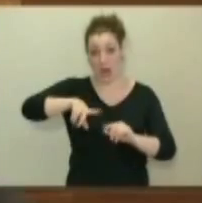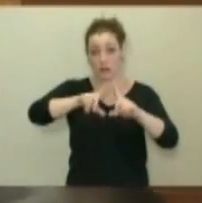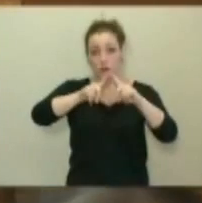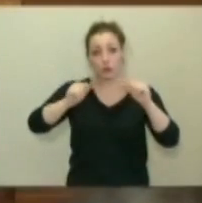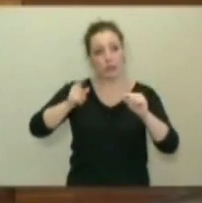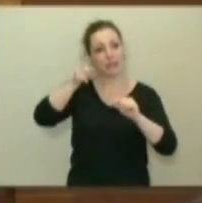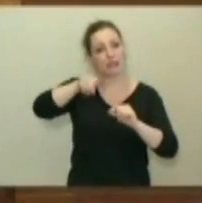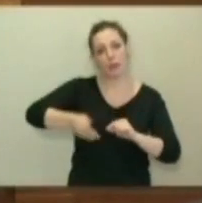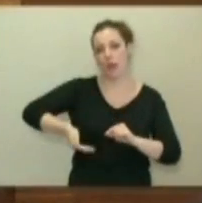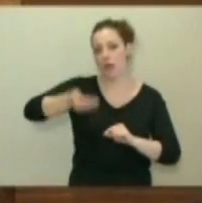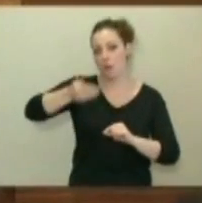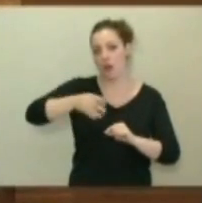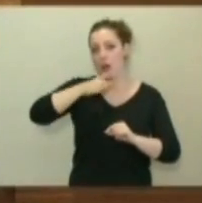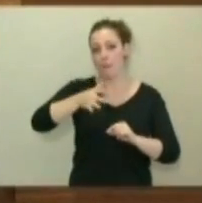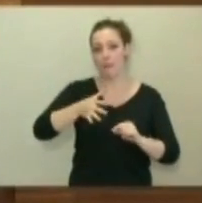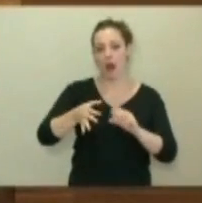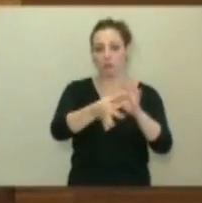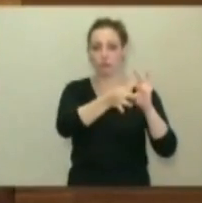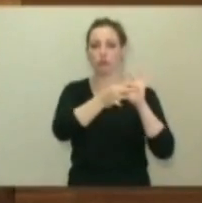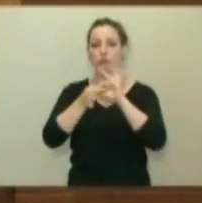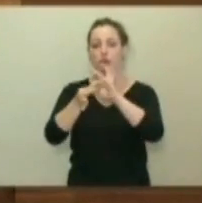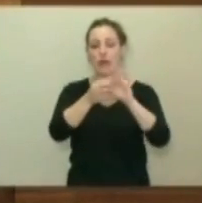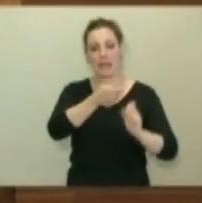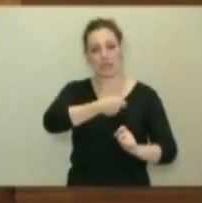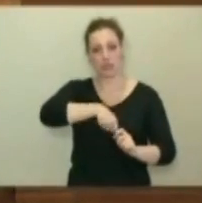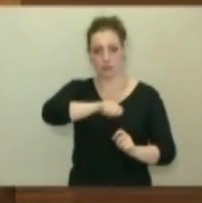fundamental para la cohesión de España, para la cohesión de nuestro país.